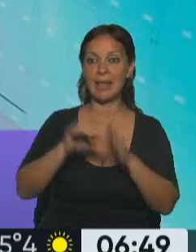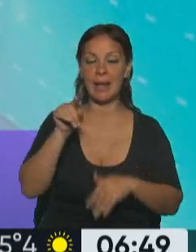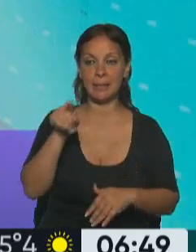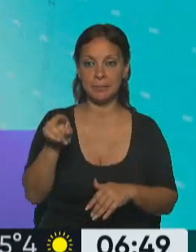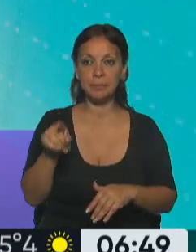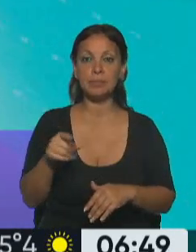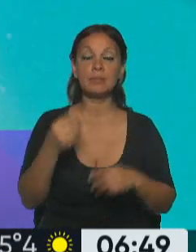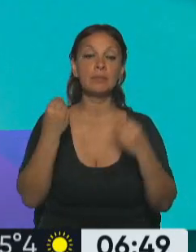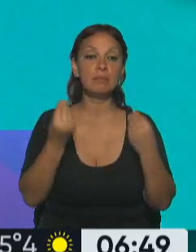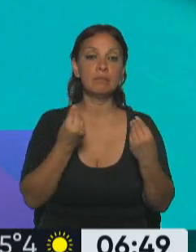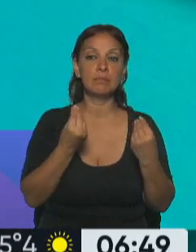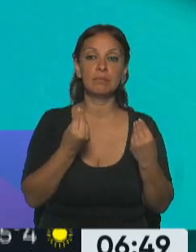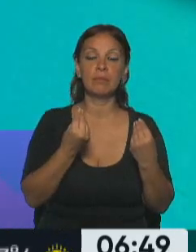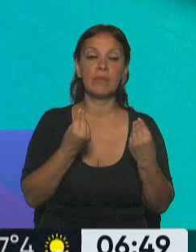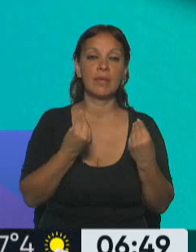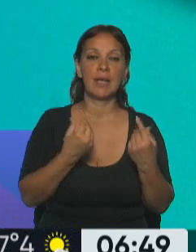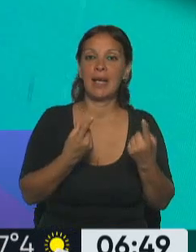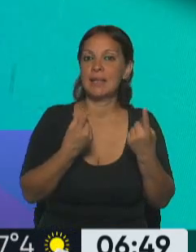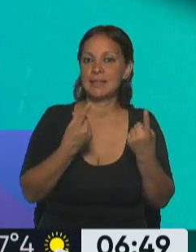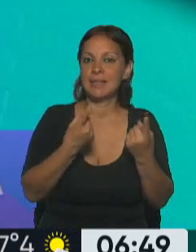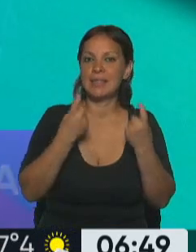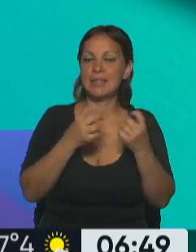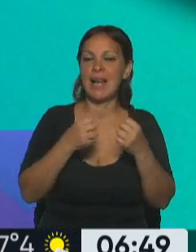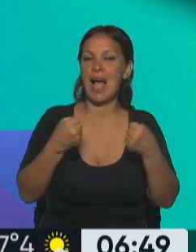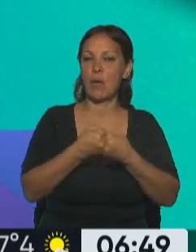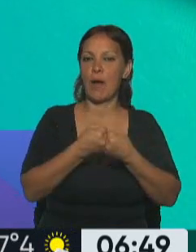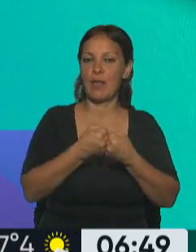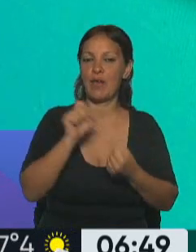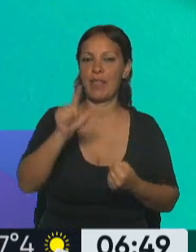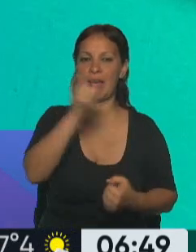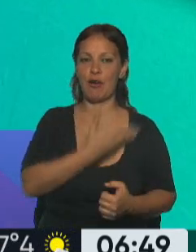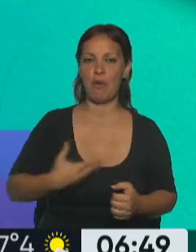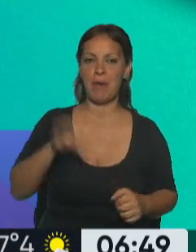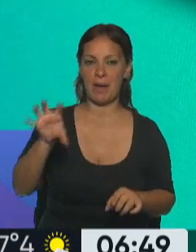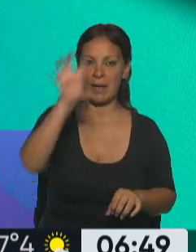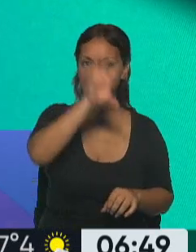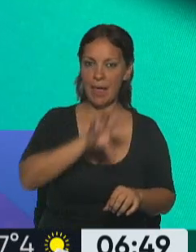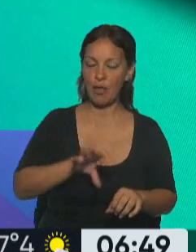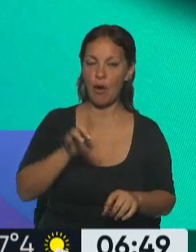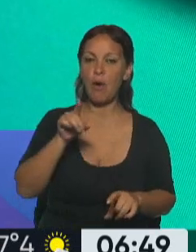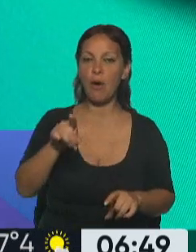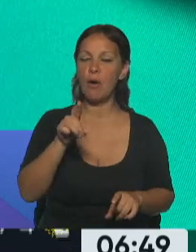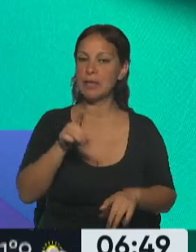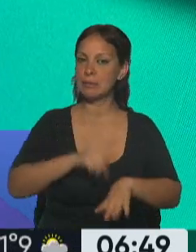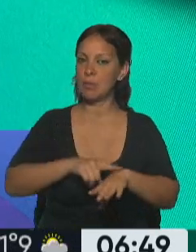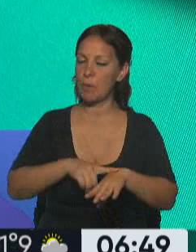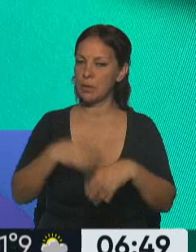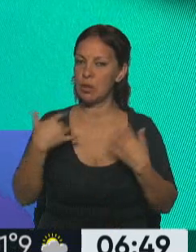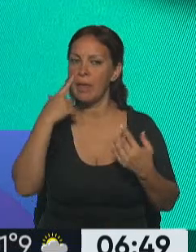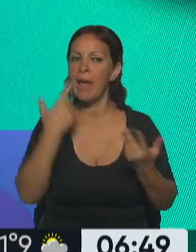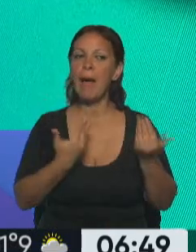hablando de la necesidad de los consensos y de los respaldos, entre otros, de los gobernadores, que siguen siendo los referentes a la hora de alcanzar